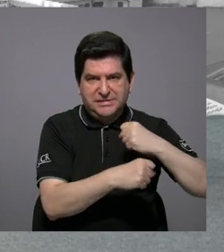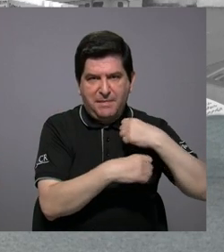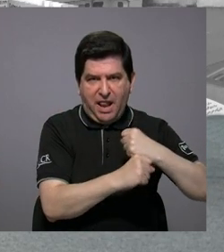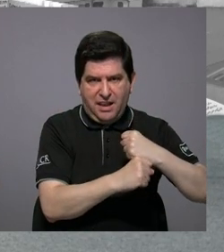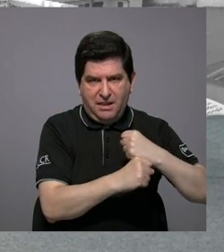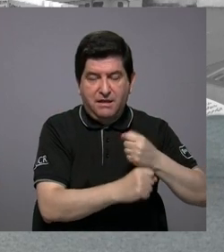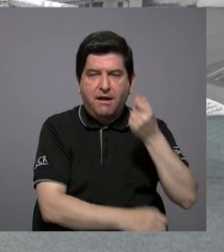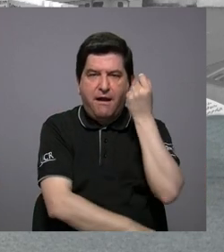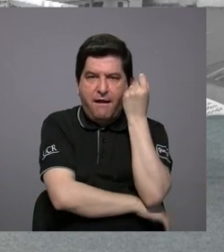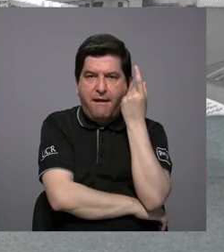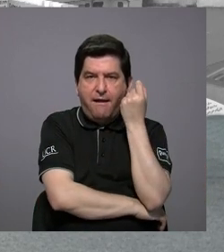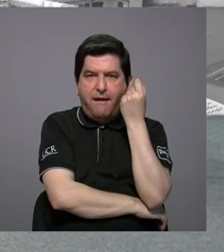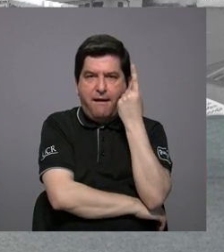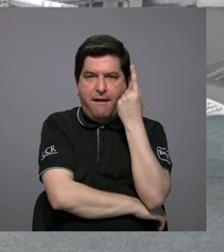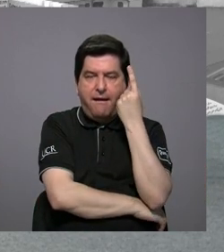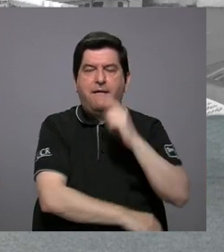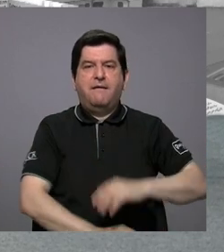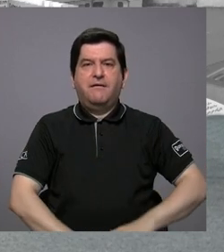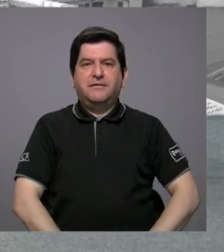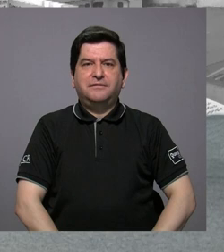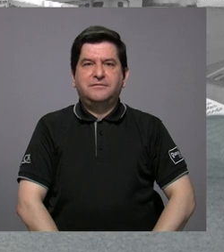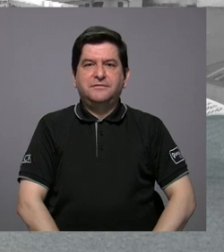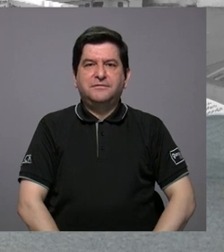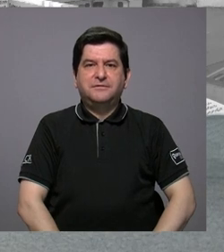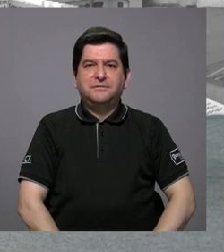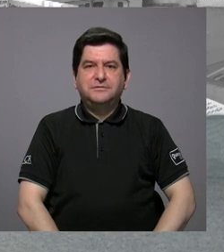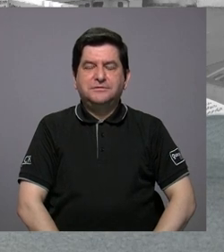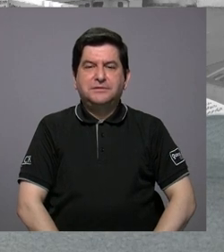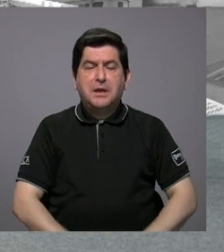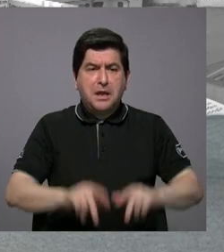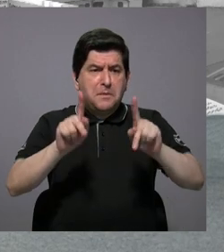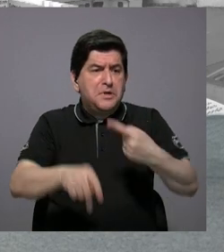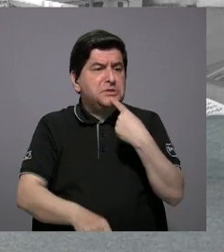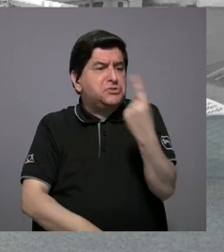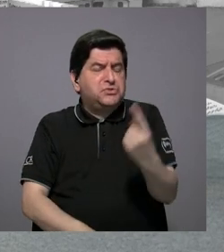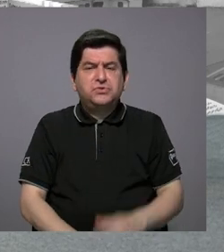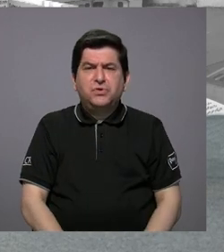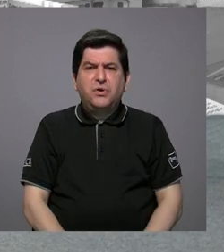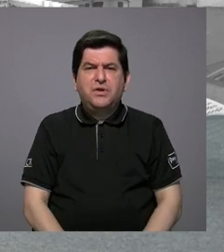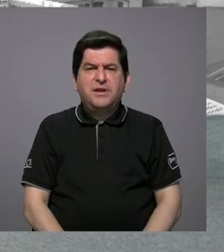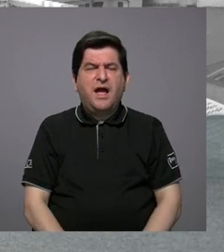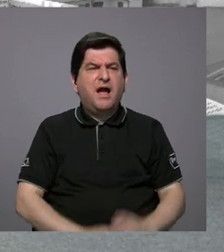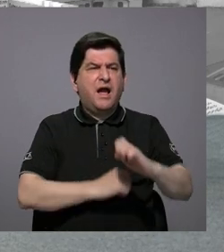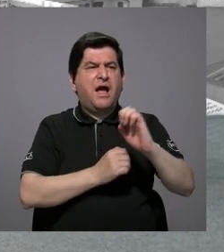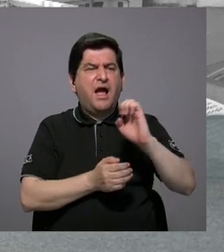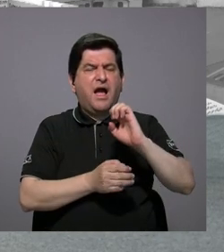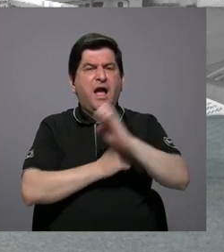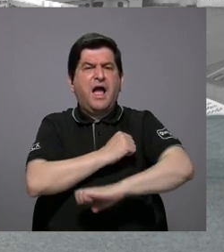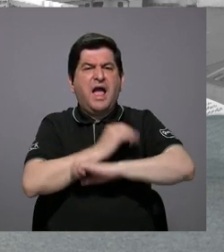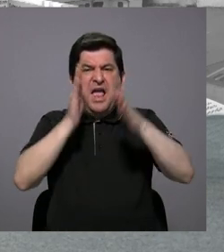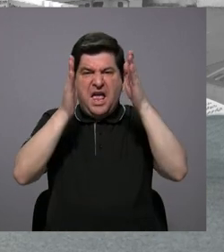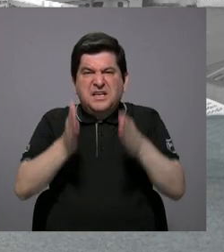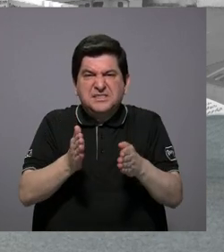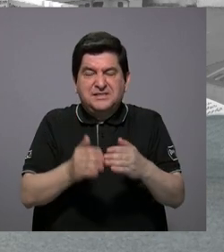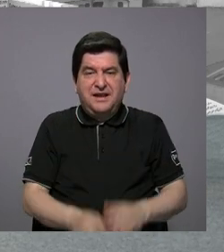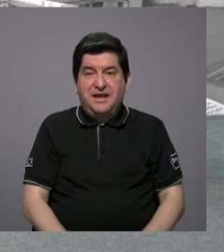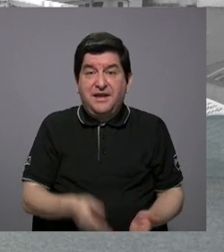Entonces, hay que entender que cualquiera que dice que alguien extranjero, como se ha dicho